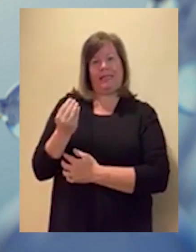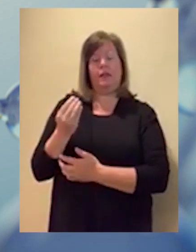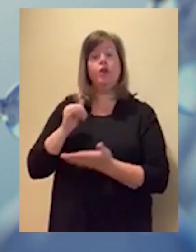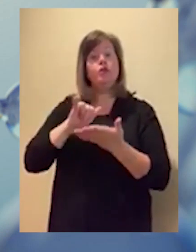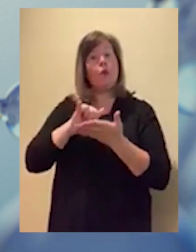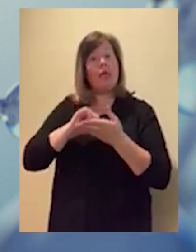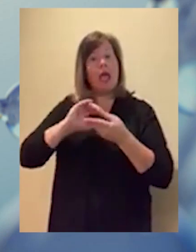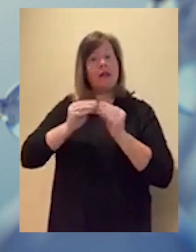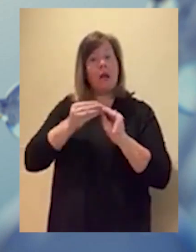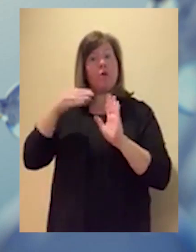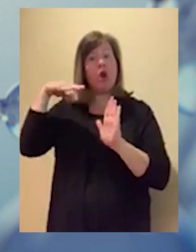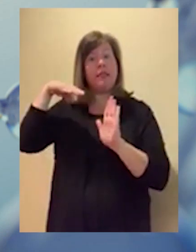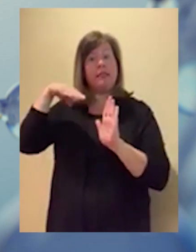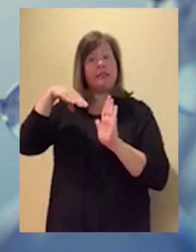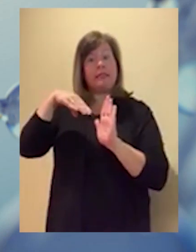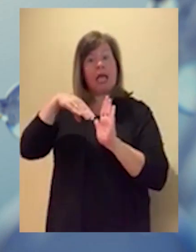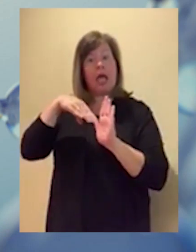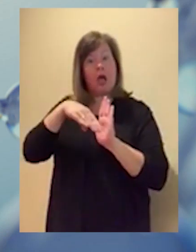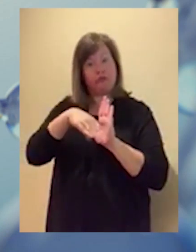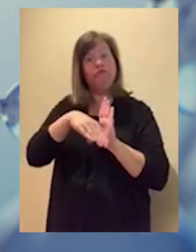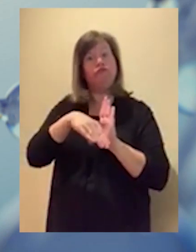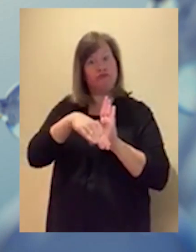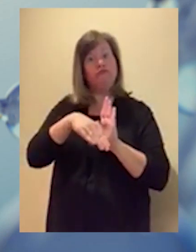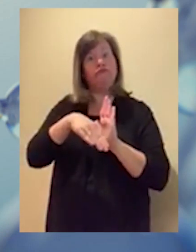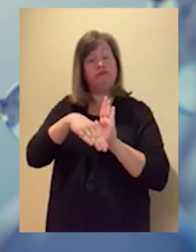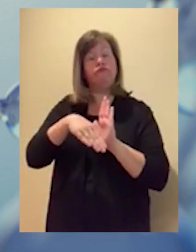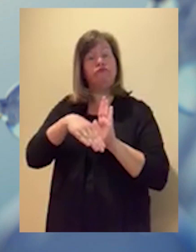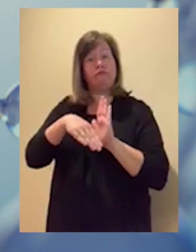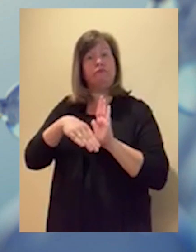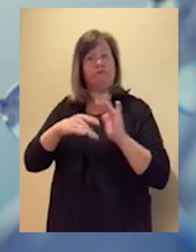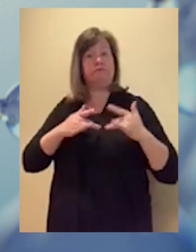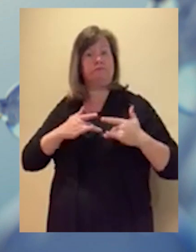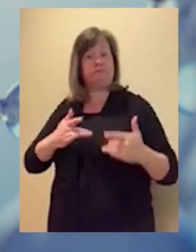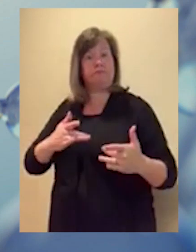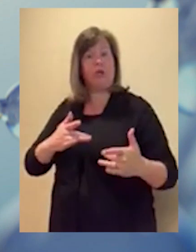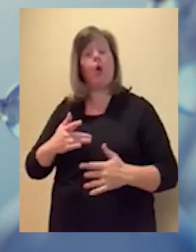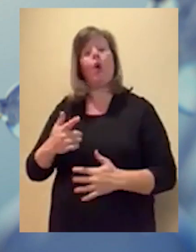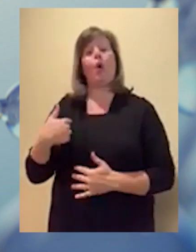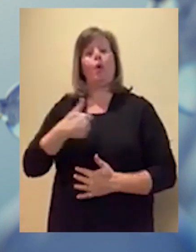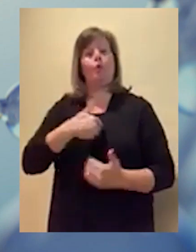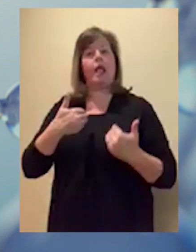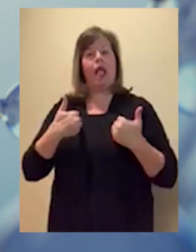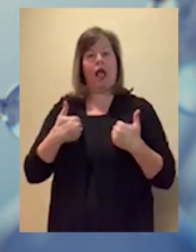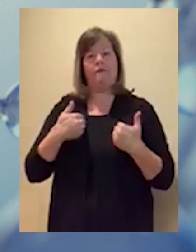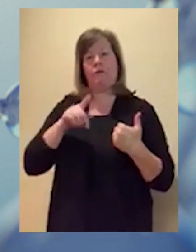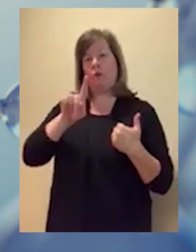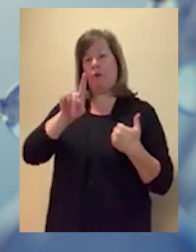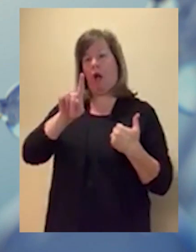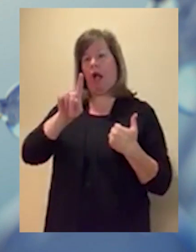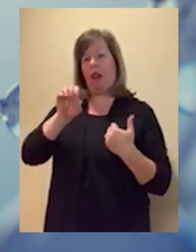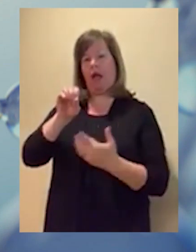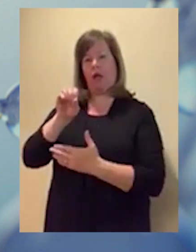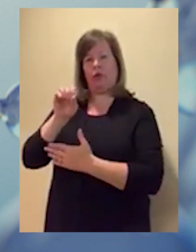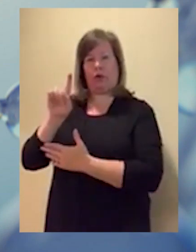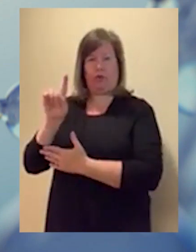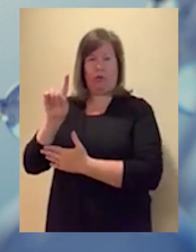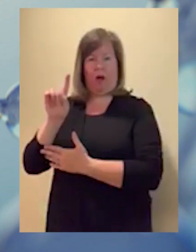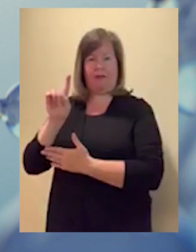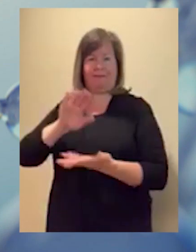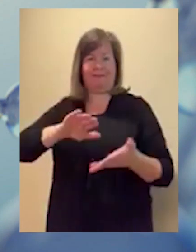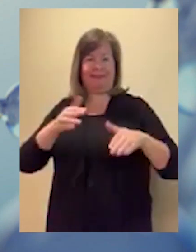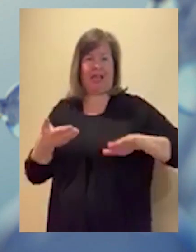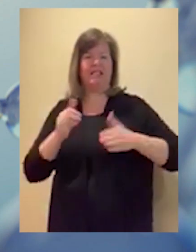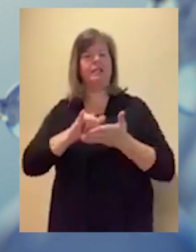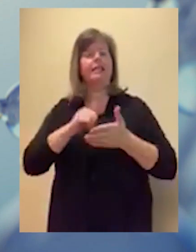bajar. Queremos que continúe y estamos en 101 muertes. Así que hemos tenido un aumento